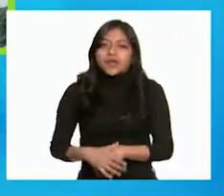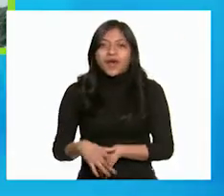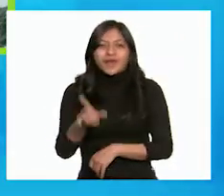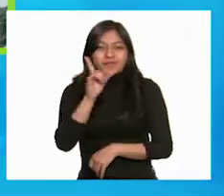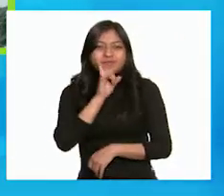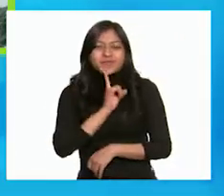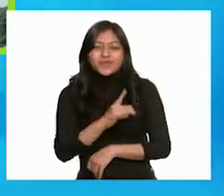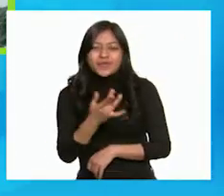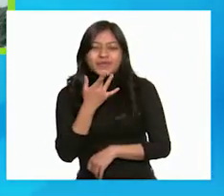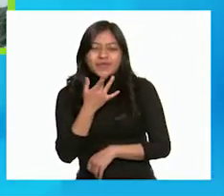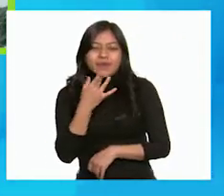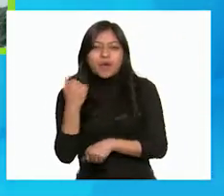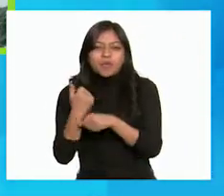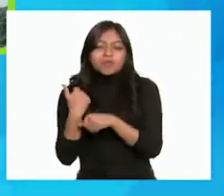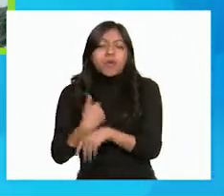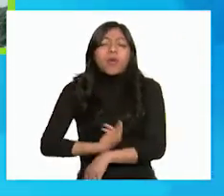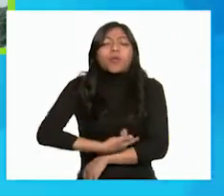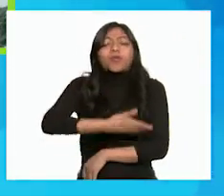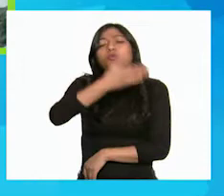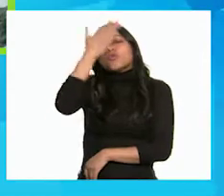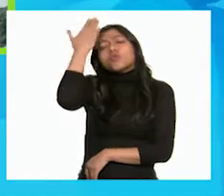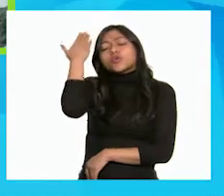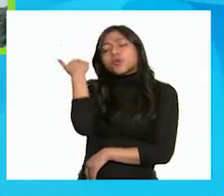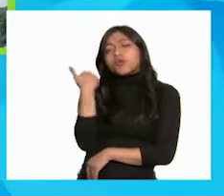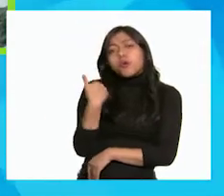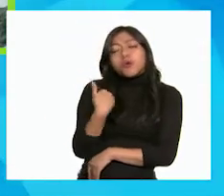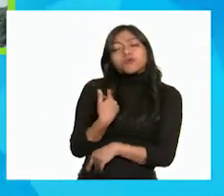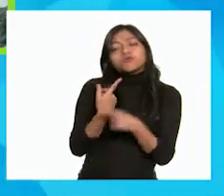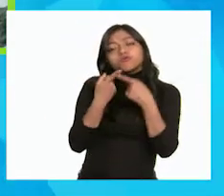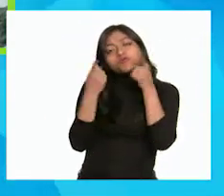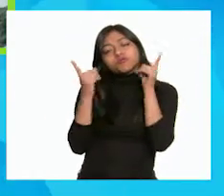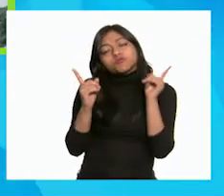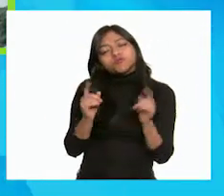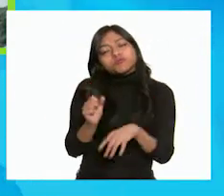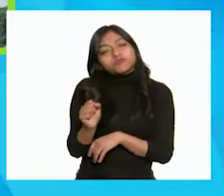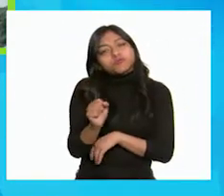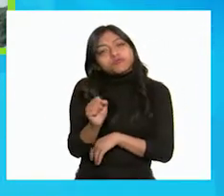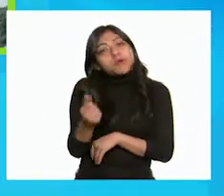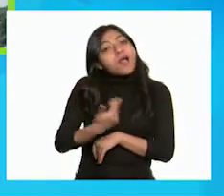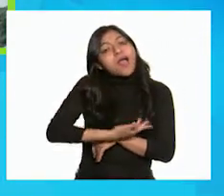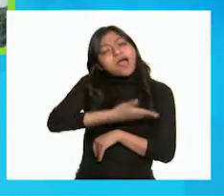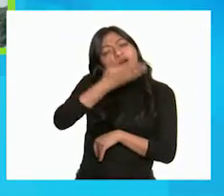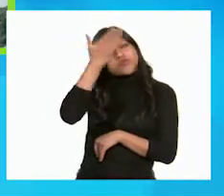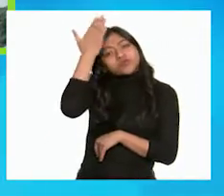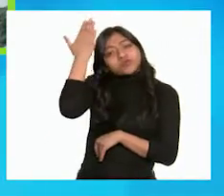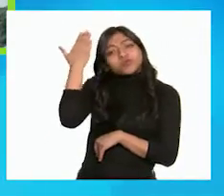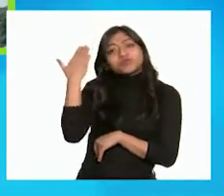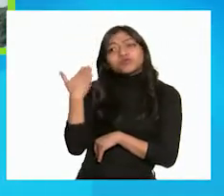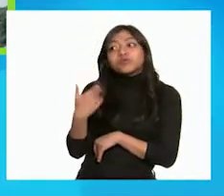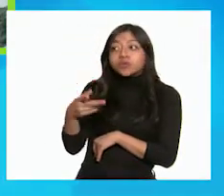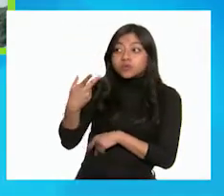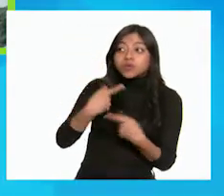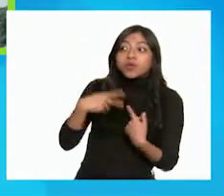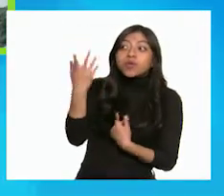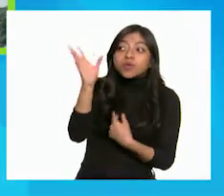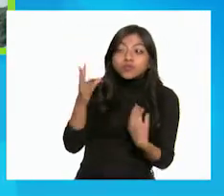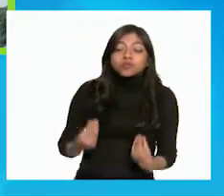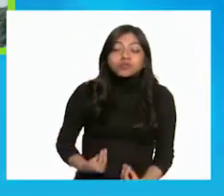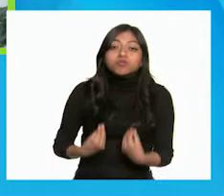las cosas eran diferentes allí. Allí vivía mucha gente.